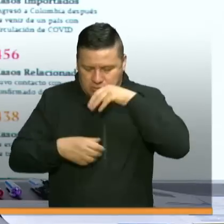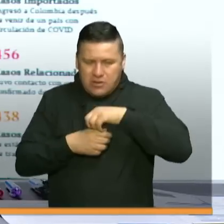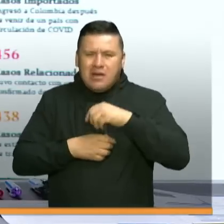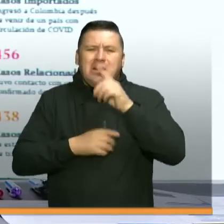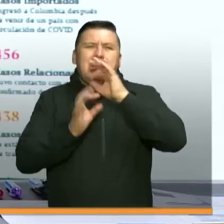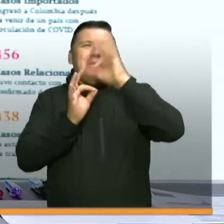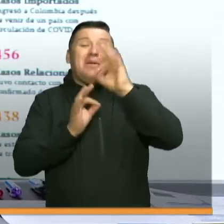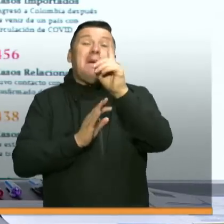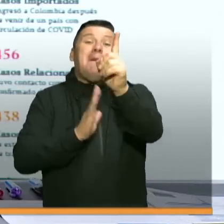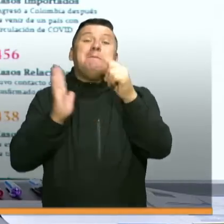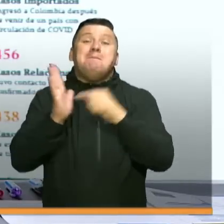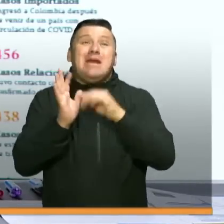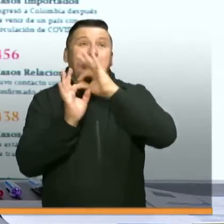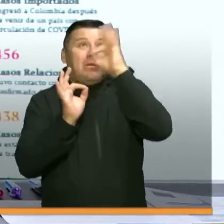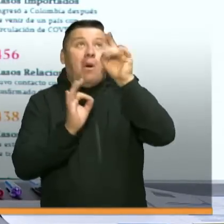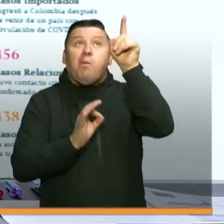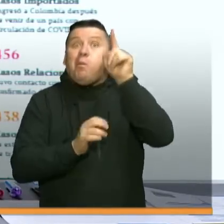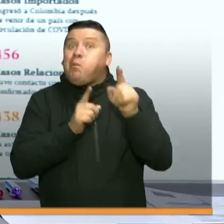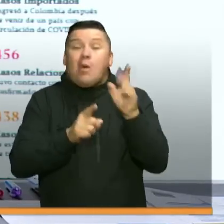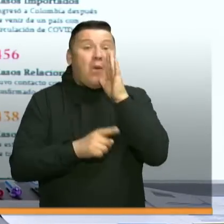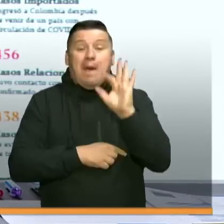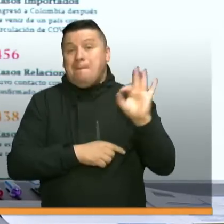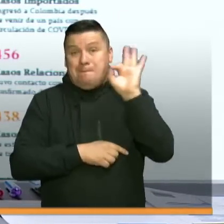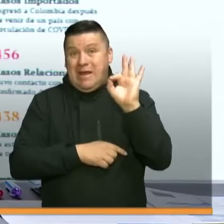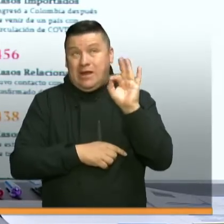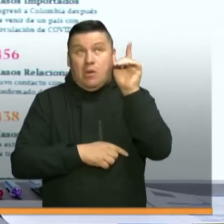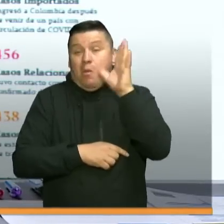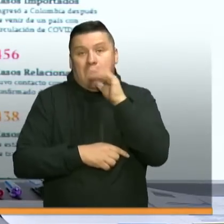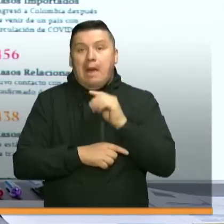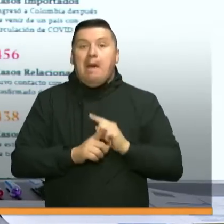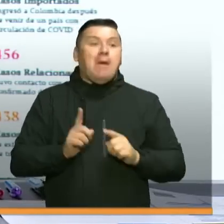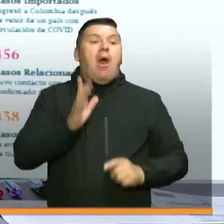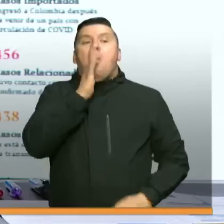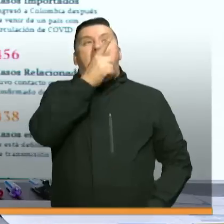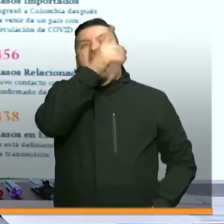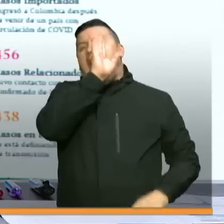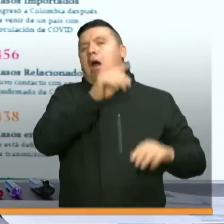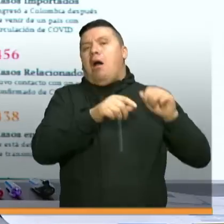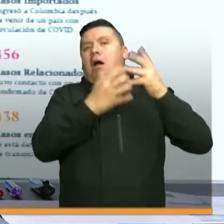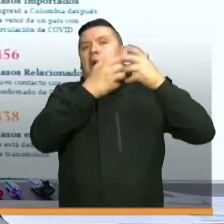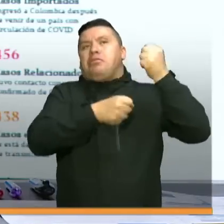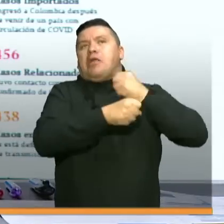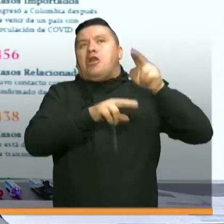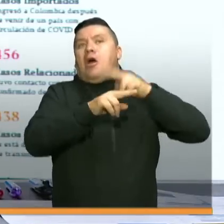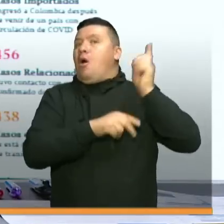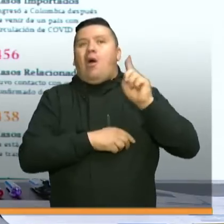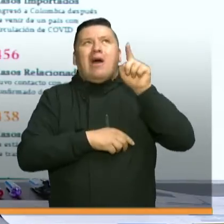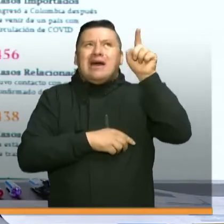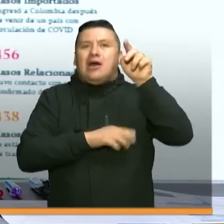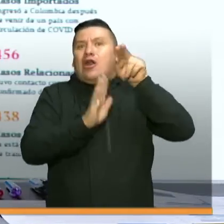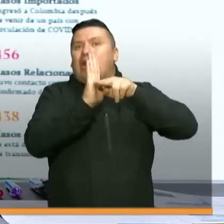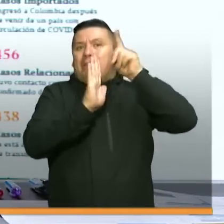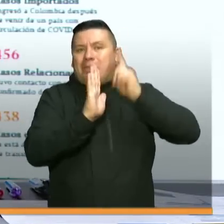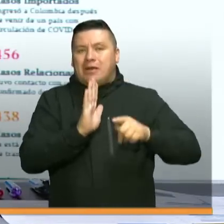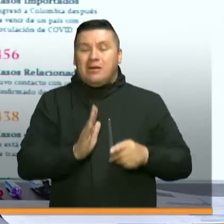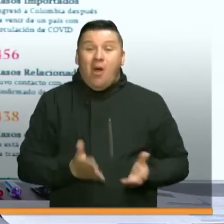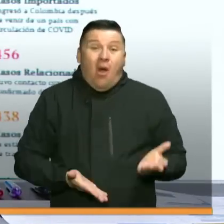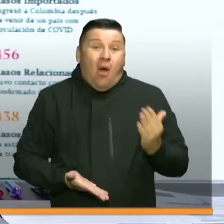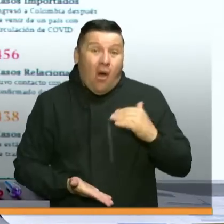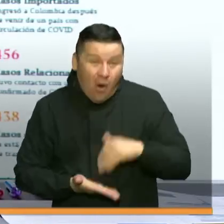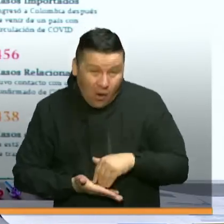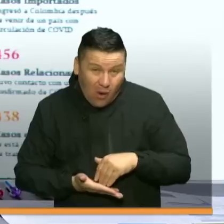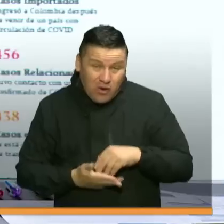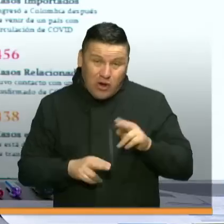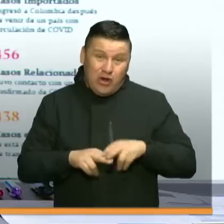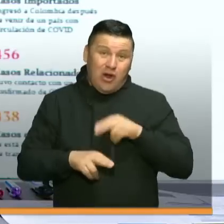son más de mil municipios que no tienen el virus. Ahí, aunque no lo tengan, las prácticas tienen que ser muy claras y no es que la vida vuelva a